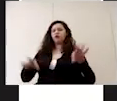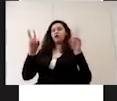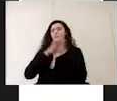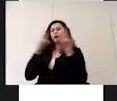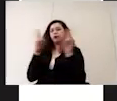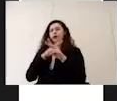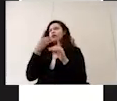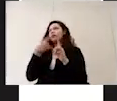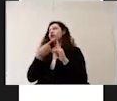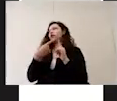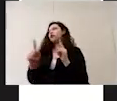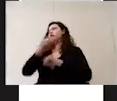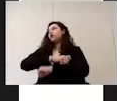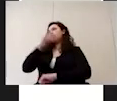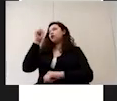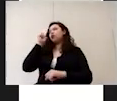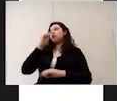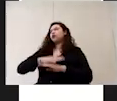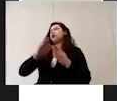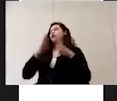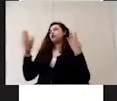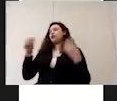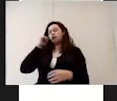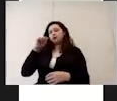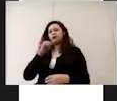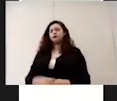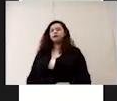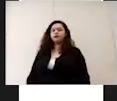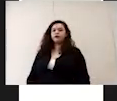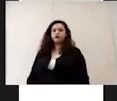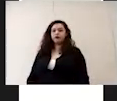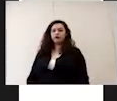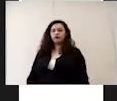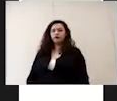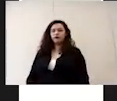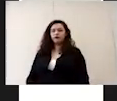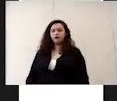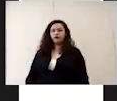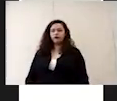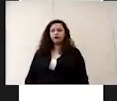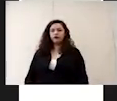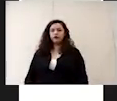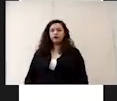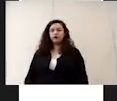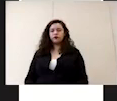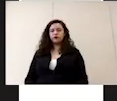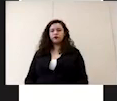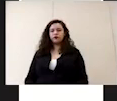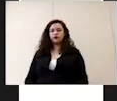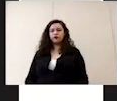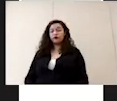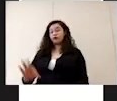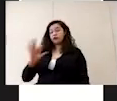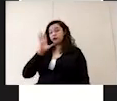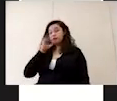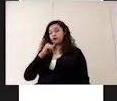mantener en todo abierto en todo momento abiertas ventanas y la puerta si esto no es posible